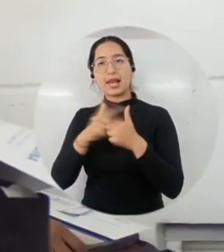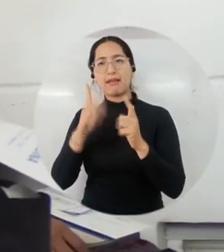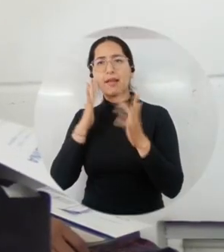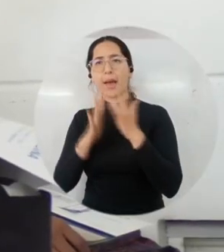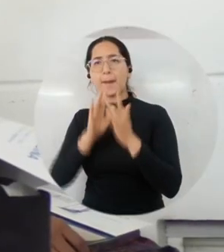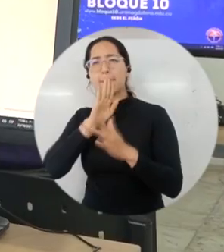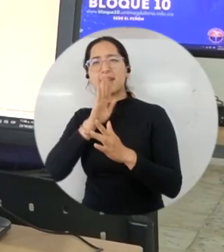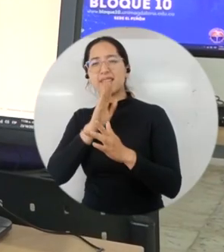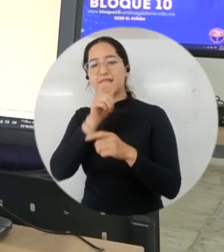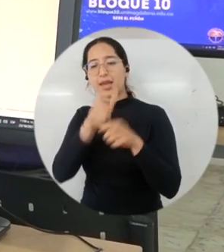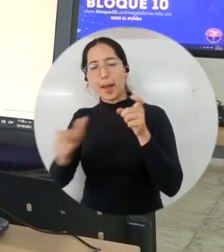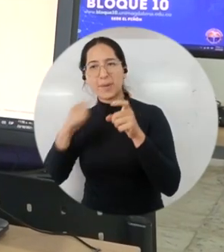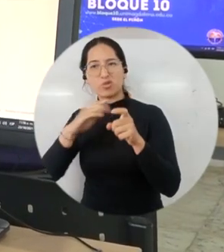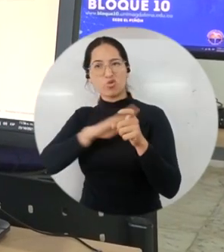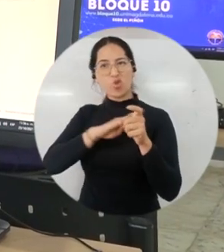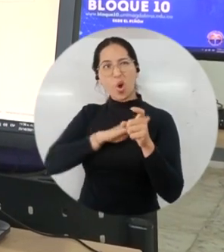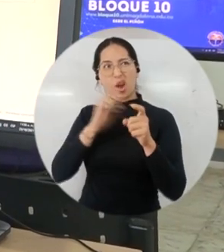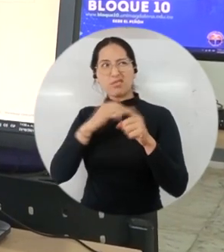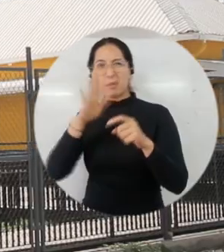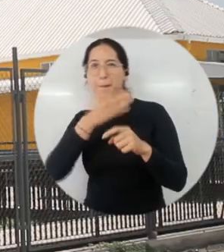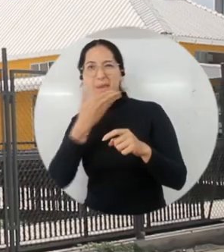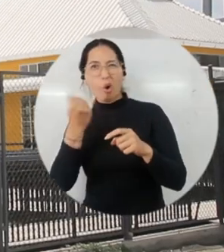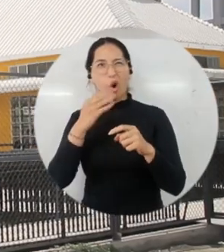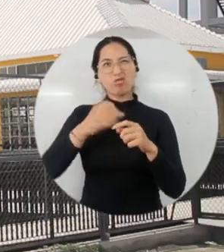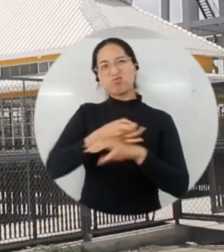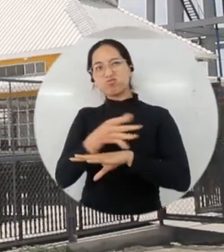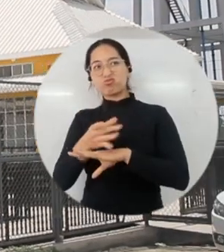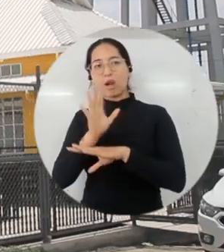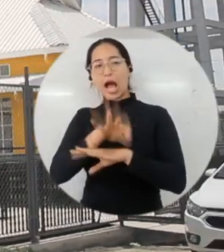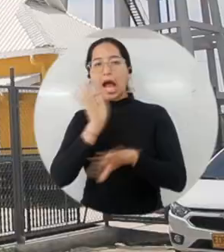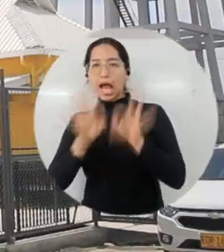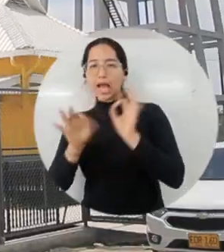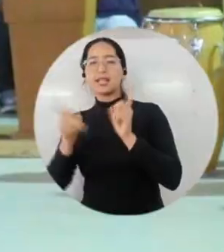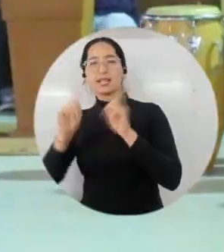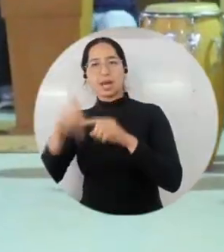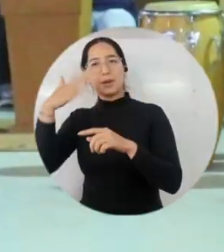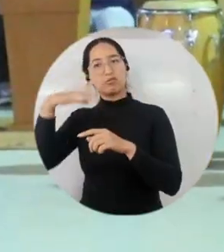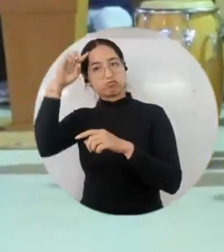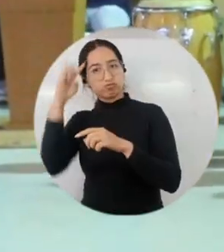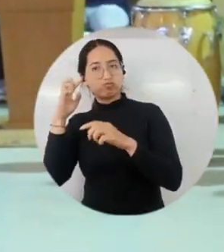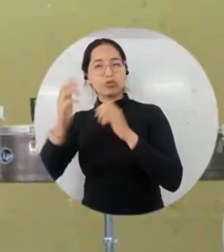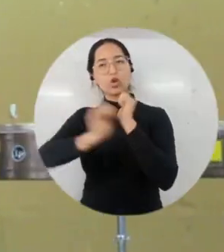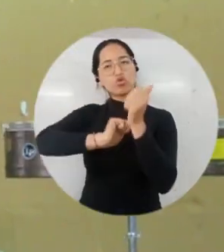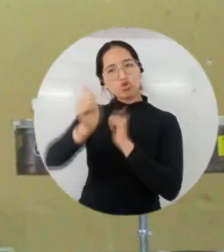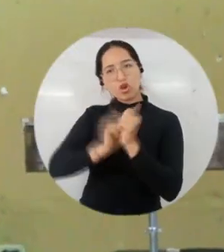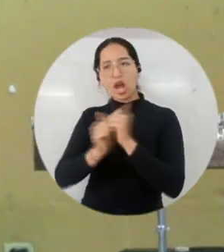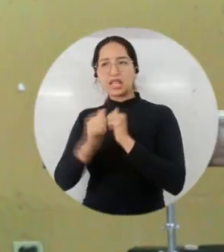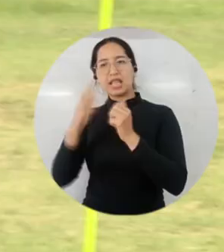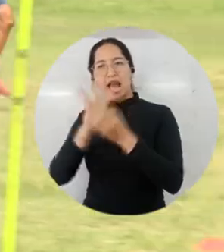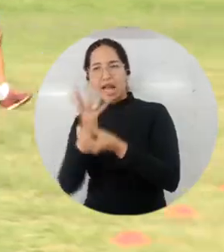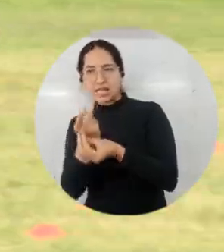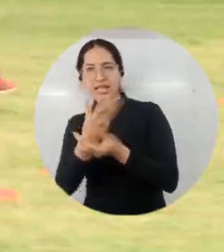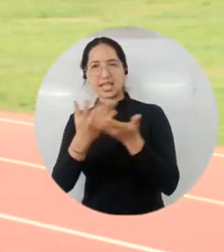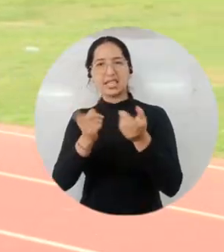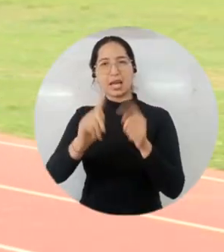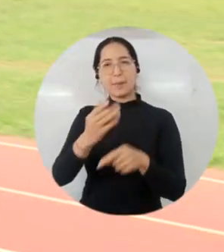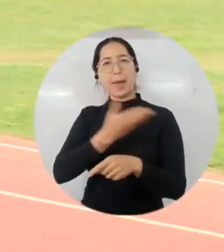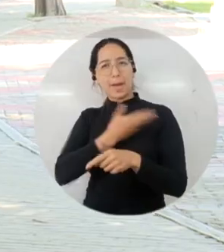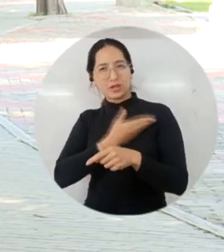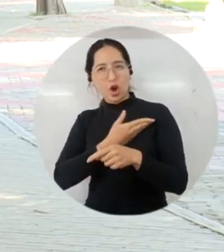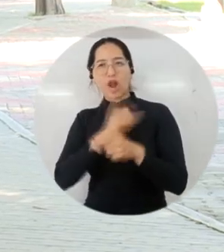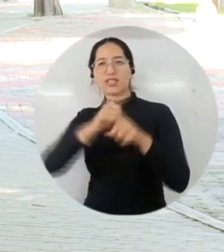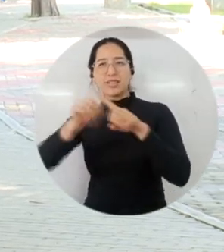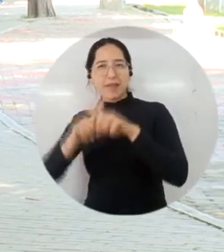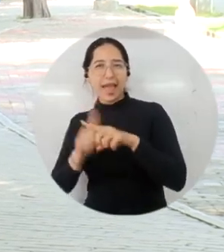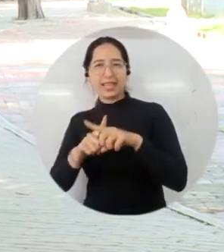inclusión, cuenta con cupos disponibles para los mejores bachilleres de los colegios del departamento, para jóvenes artistas y deportistas y para